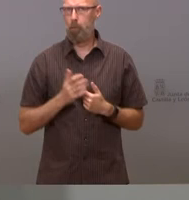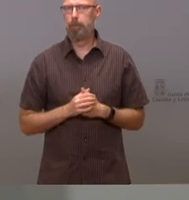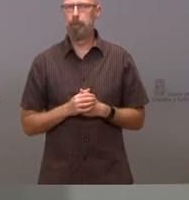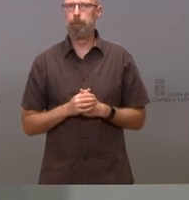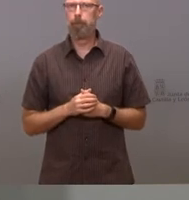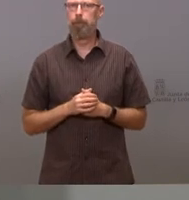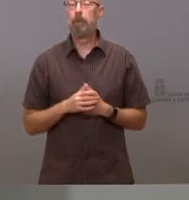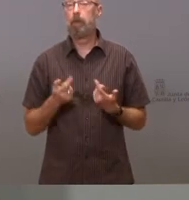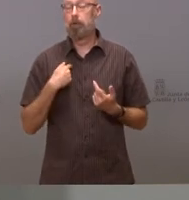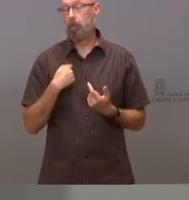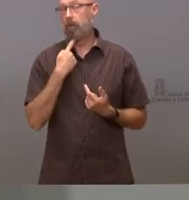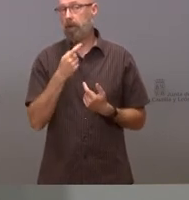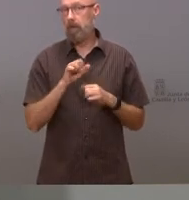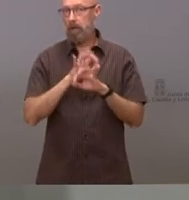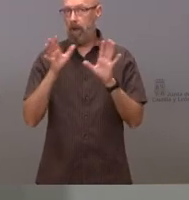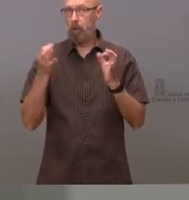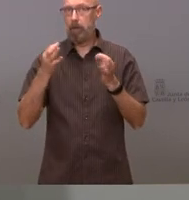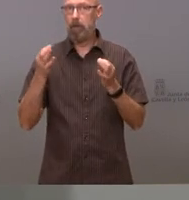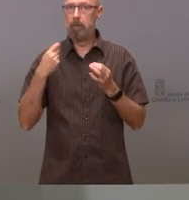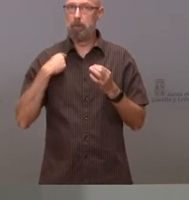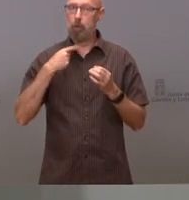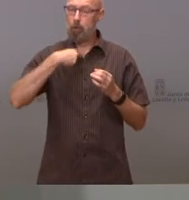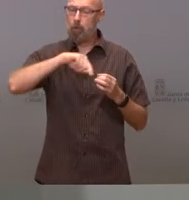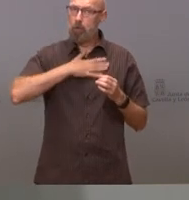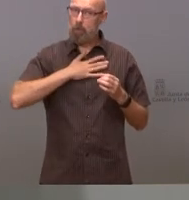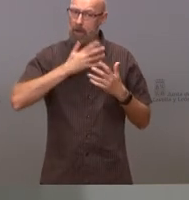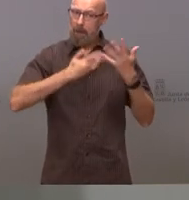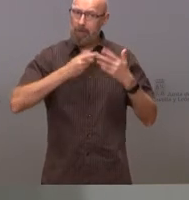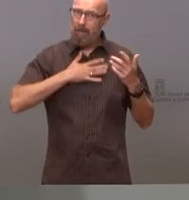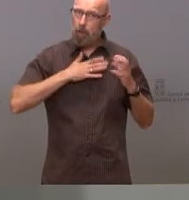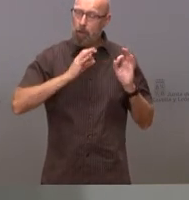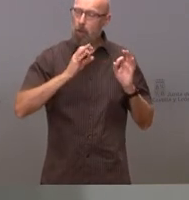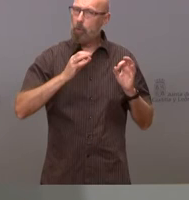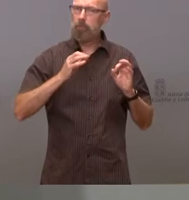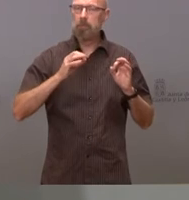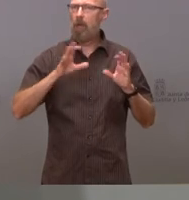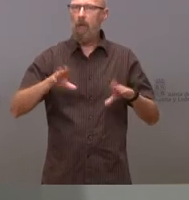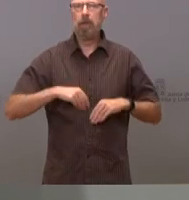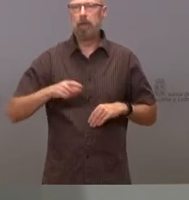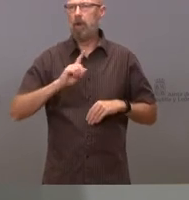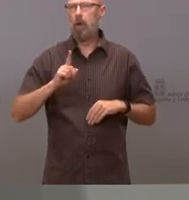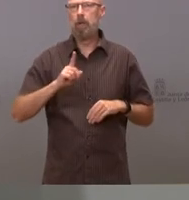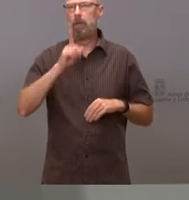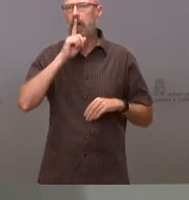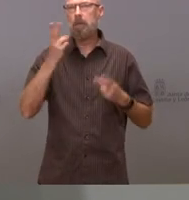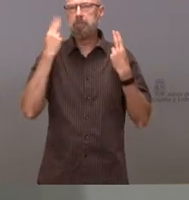que dejar claro yo quiero dejar claro es que esta administración no lo va a tolerar y desde luego no va a permanecer en silencio